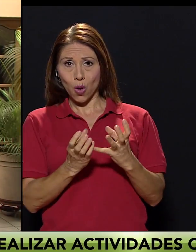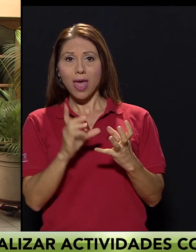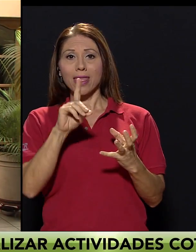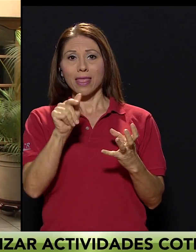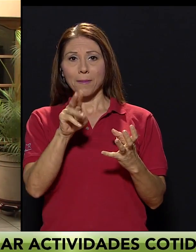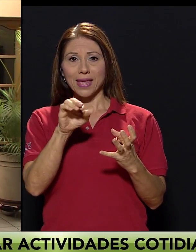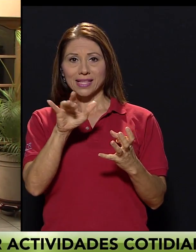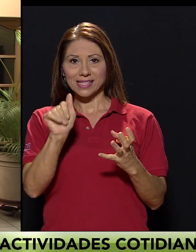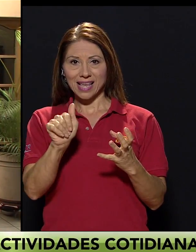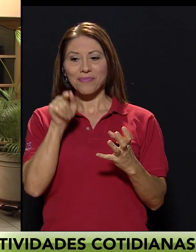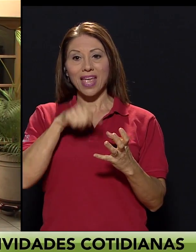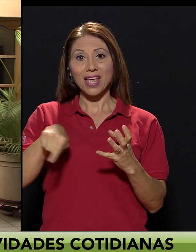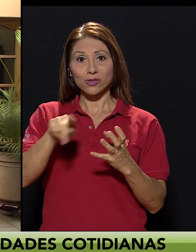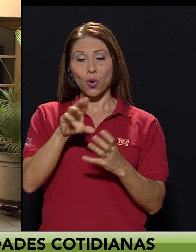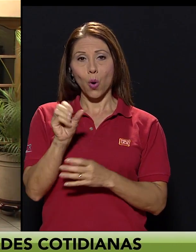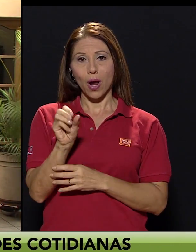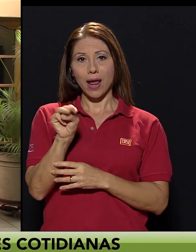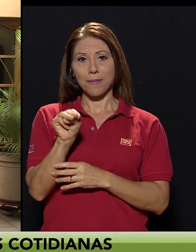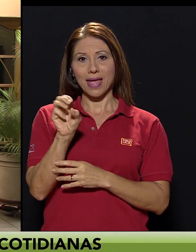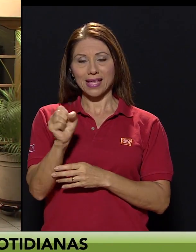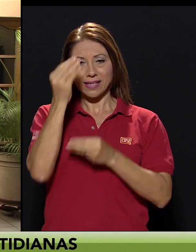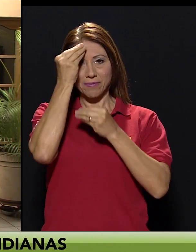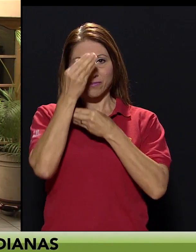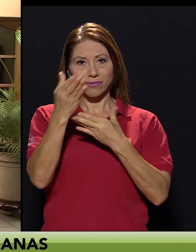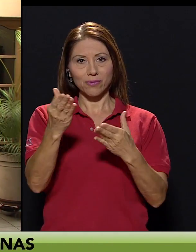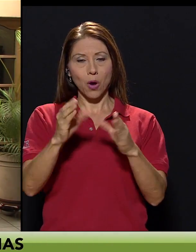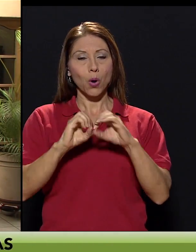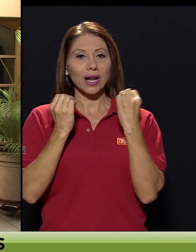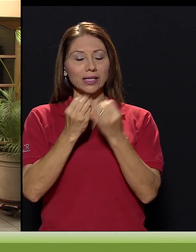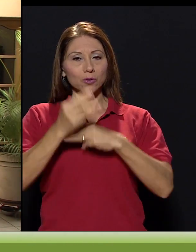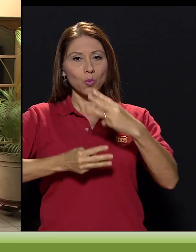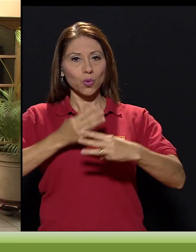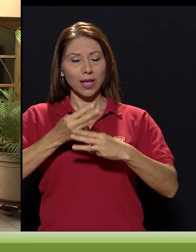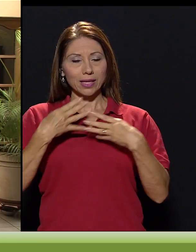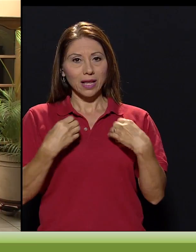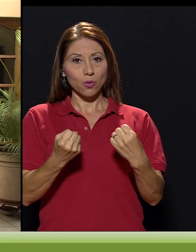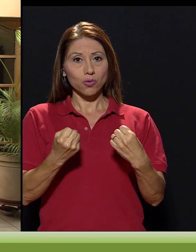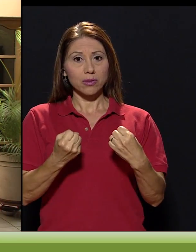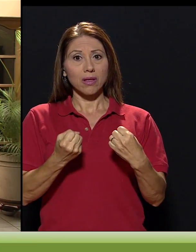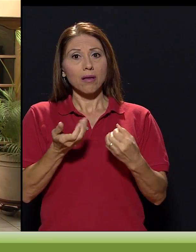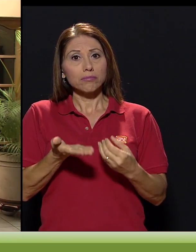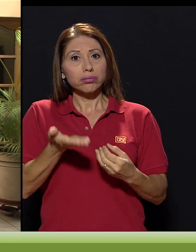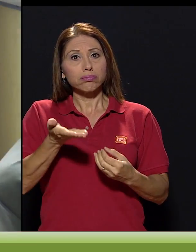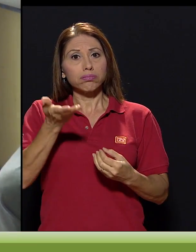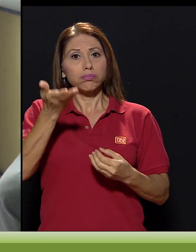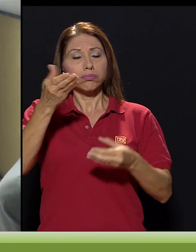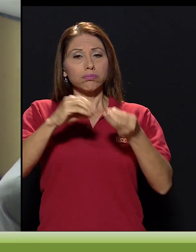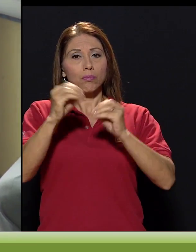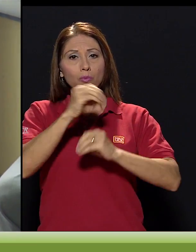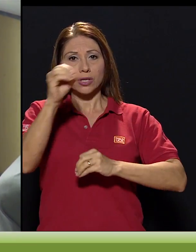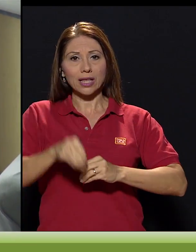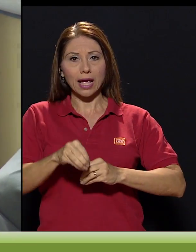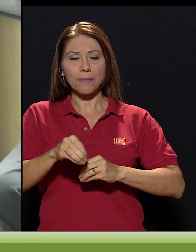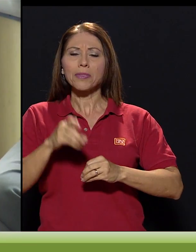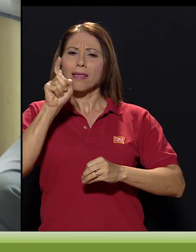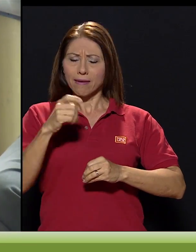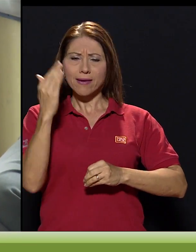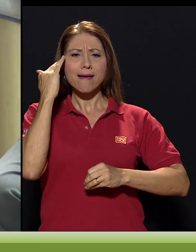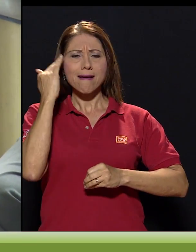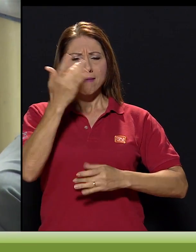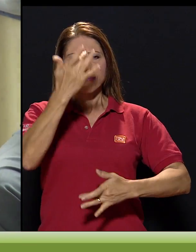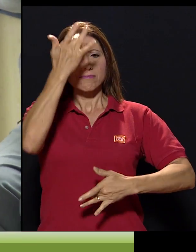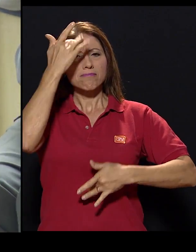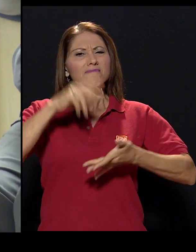demencia a nivel mundial, según la Organización Mundial de la Salud, OMS, y este número crece con rapidez. Ante este